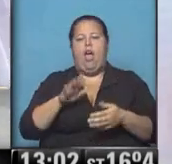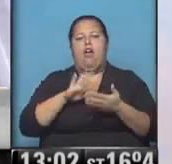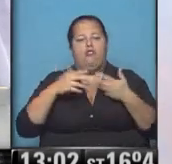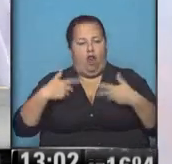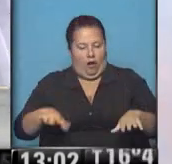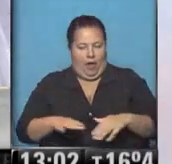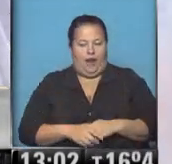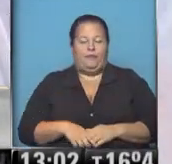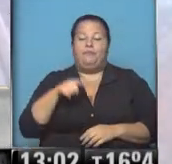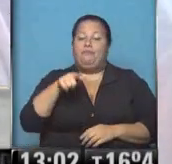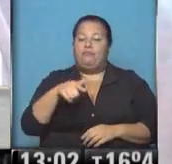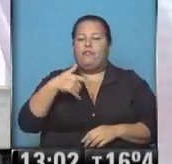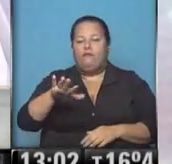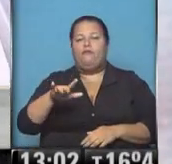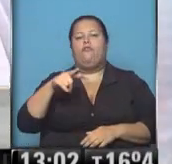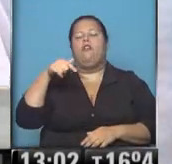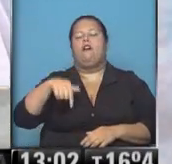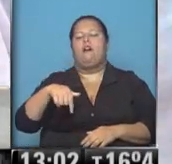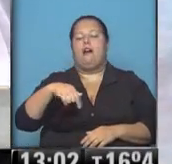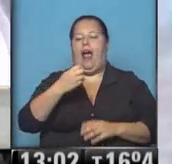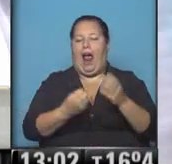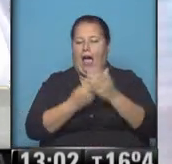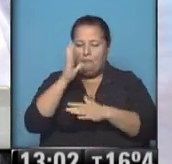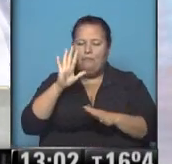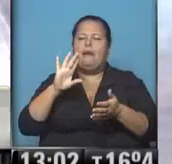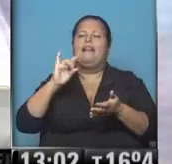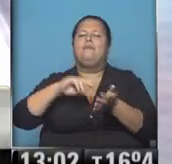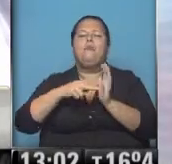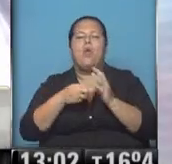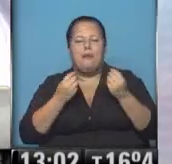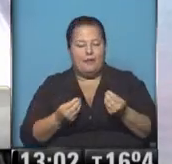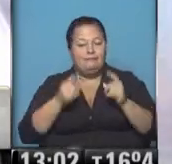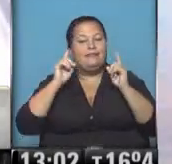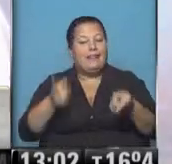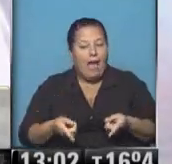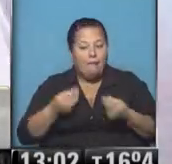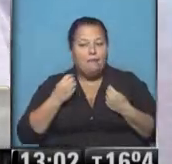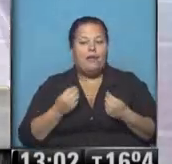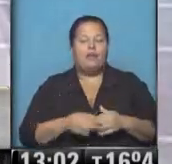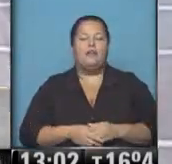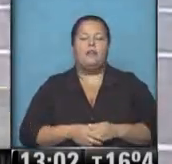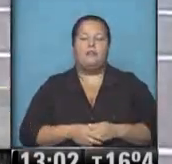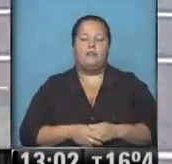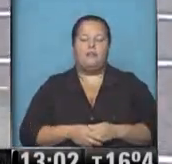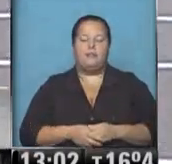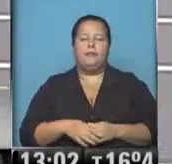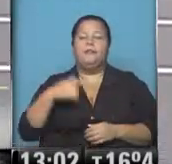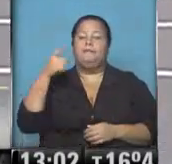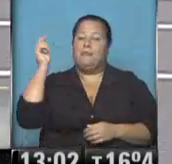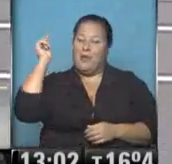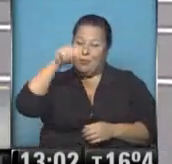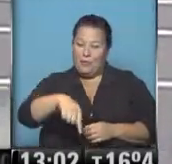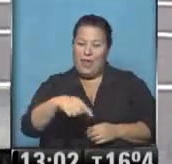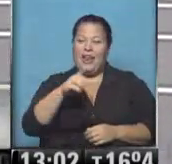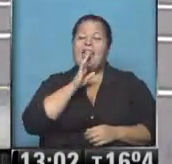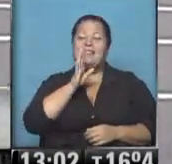normalidad. Esto fue ocurriendo durante el transcurso de la mañana, pero las complicaciones también se sumaron cuando se encontraron los que vienen